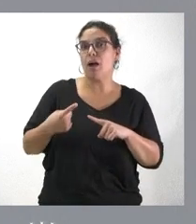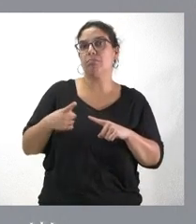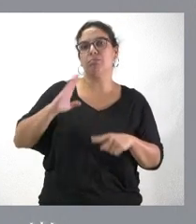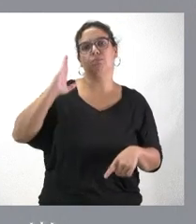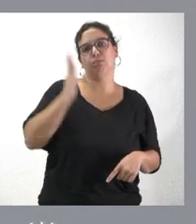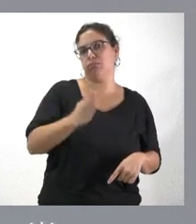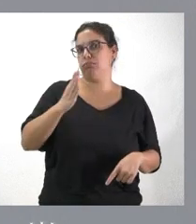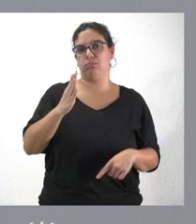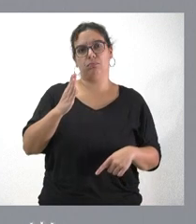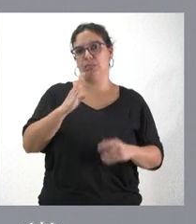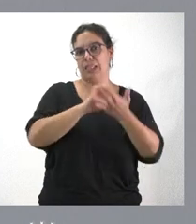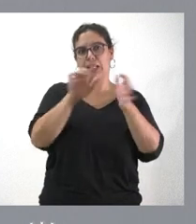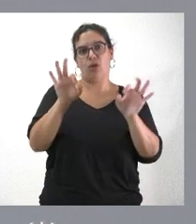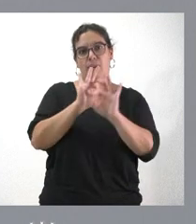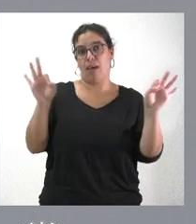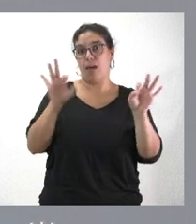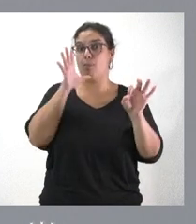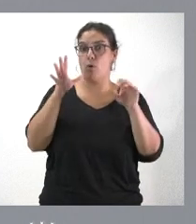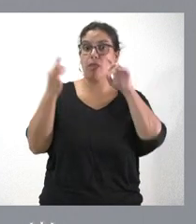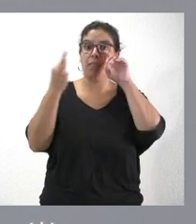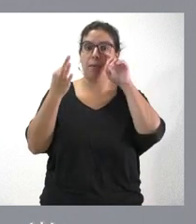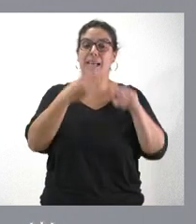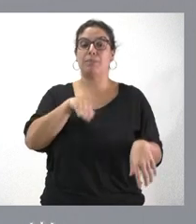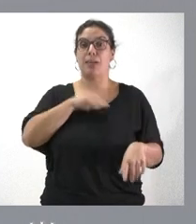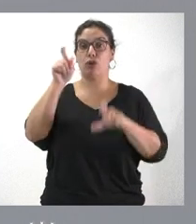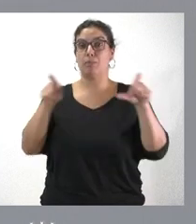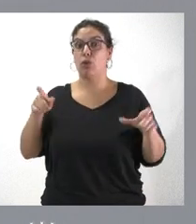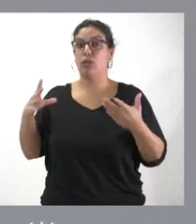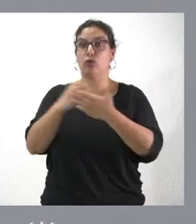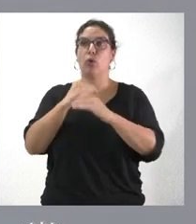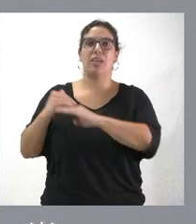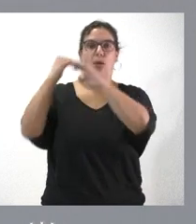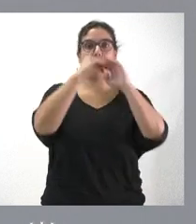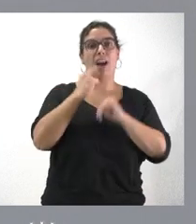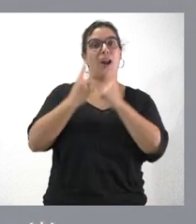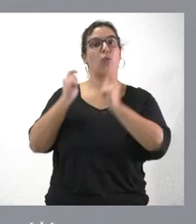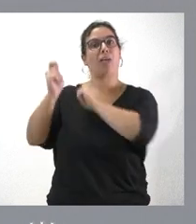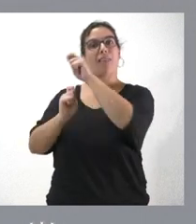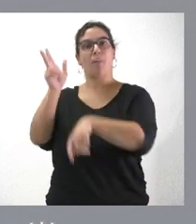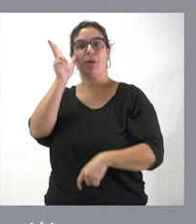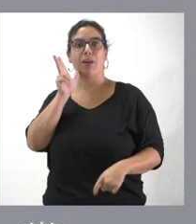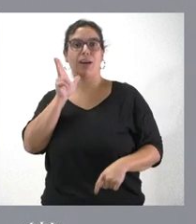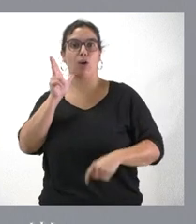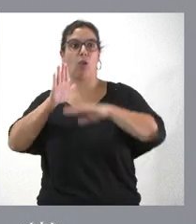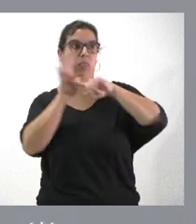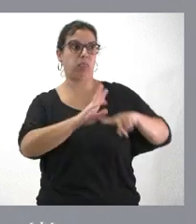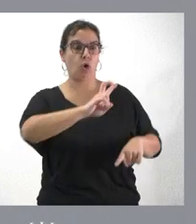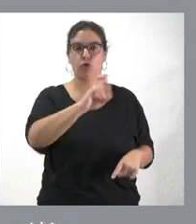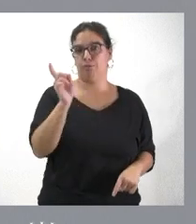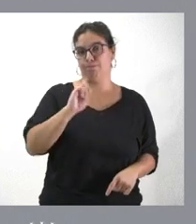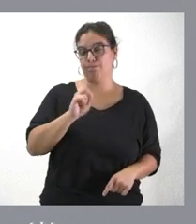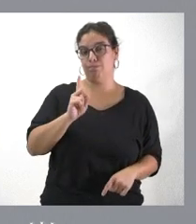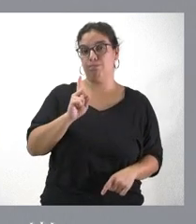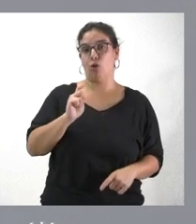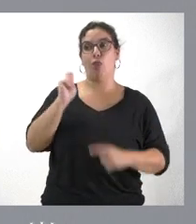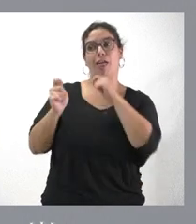consecuencias que perjudiquen la igualdad entre los españoles, que creen privilegios para algunas personas en relación con otras personas, que les generen